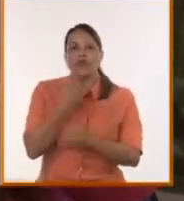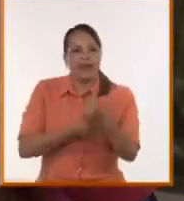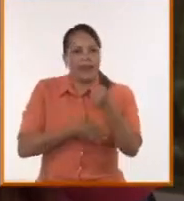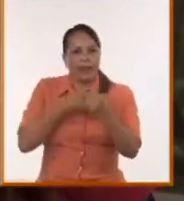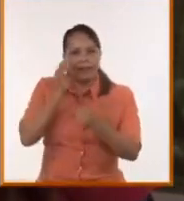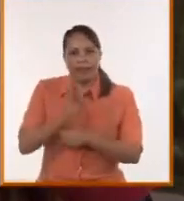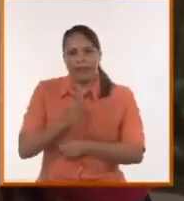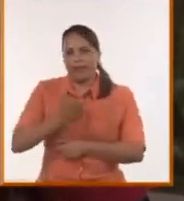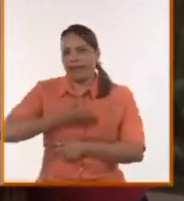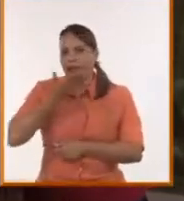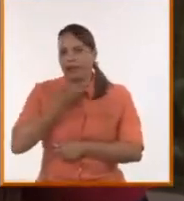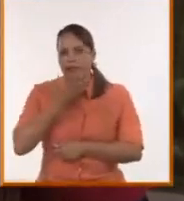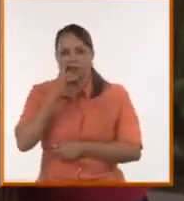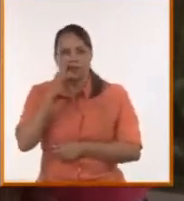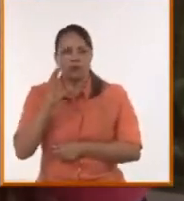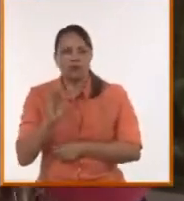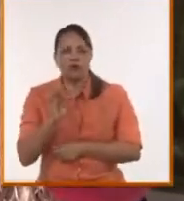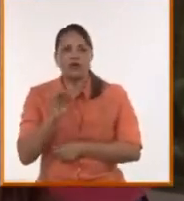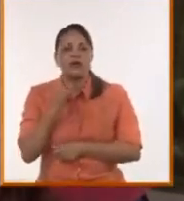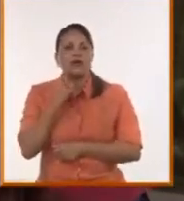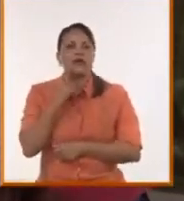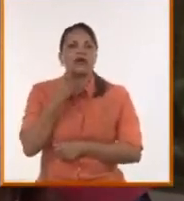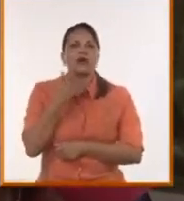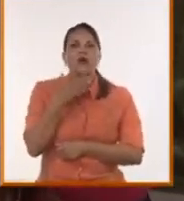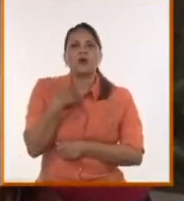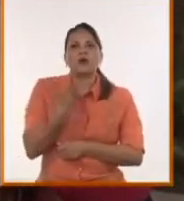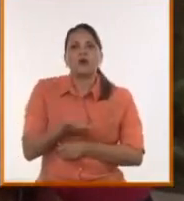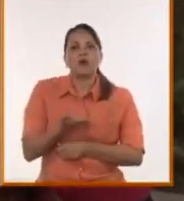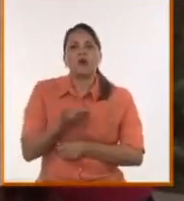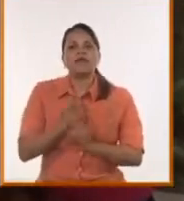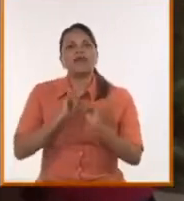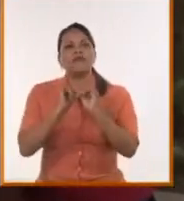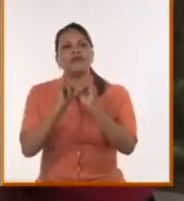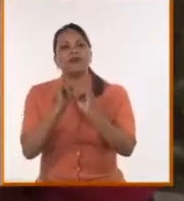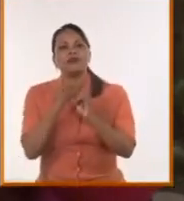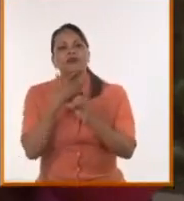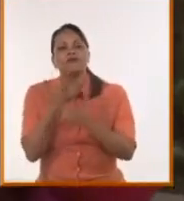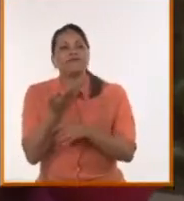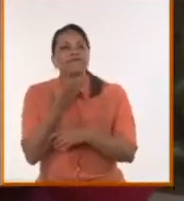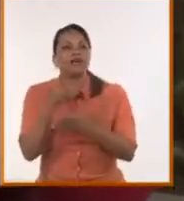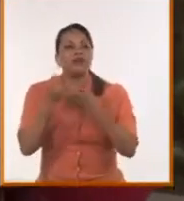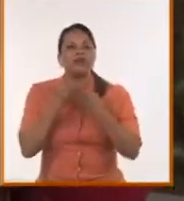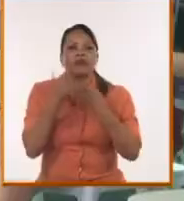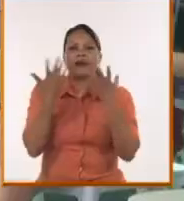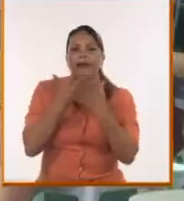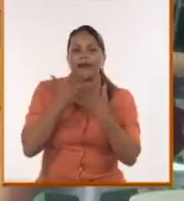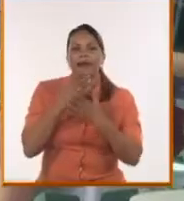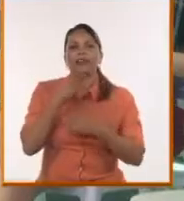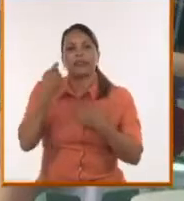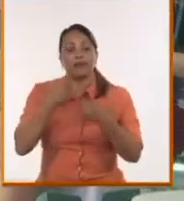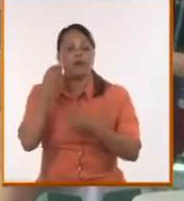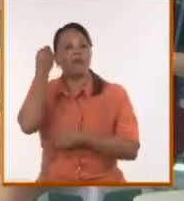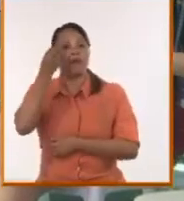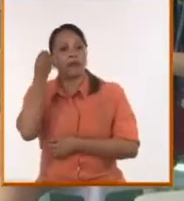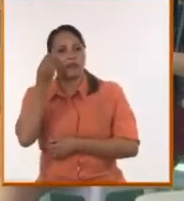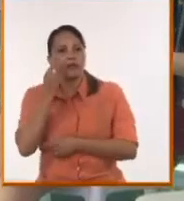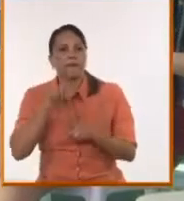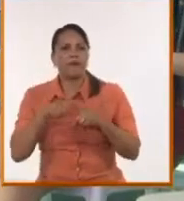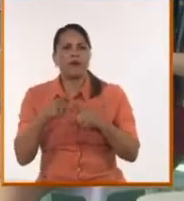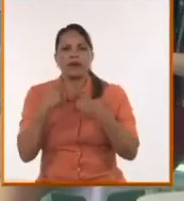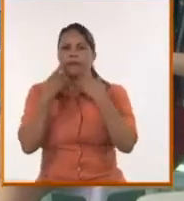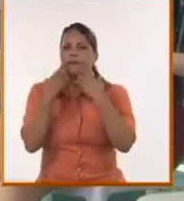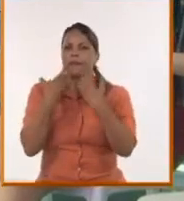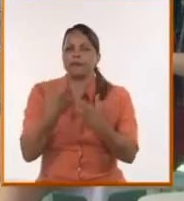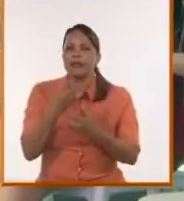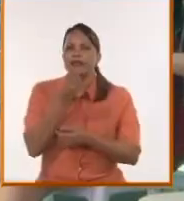esta declaración, sino a quién le quiero llegar con esto que está diciendo Patricia. ¿Por qué puede importarle tocarle a alguien